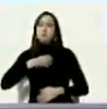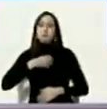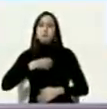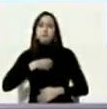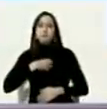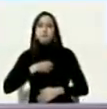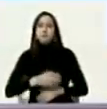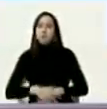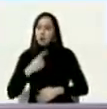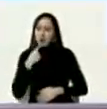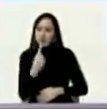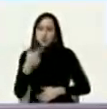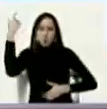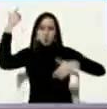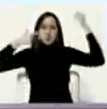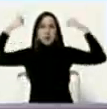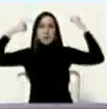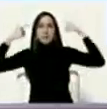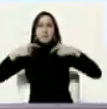lo dijo hace 20 años